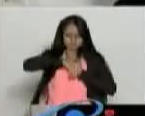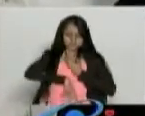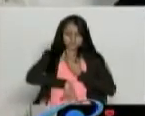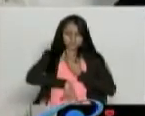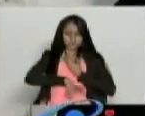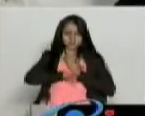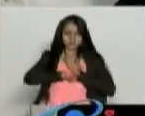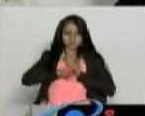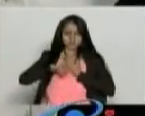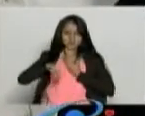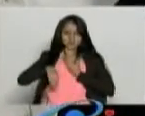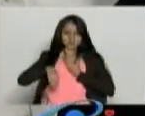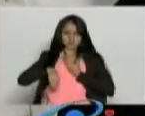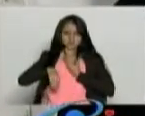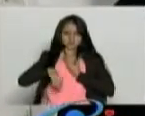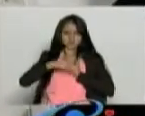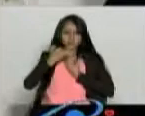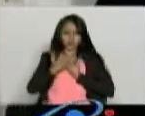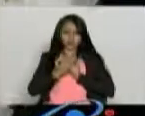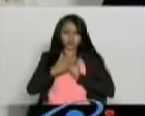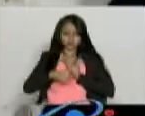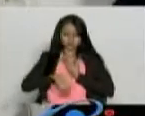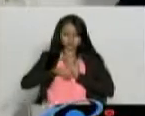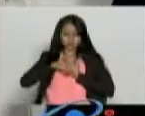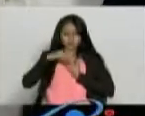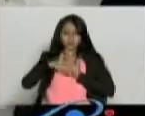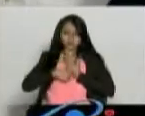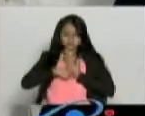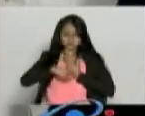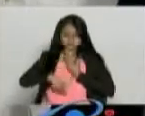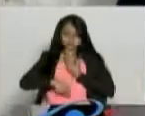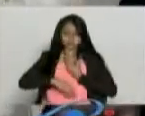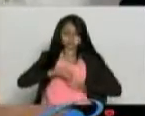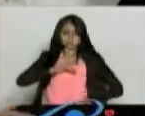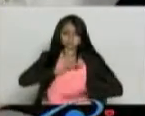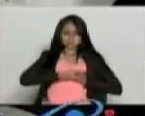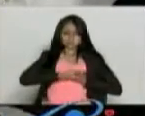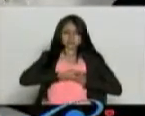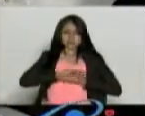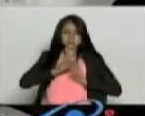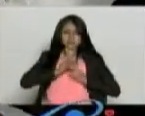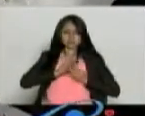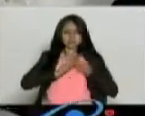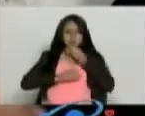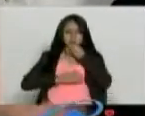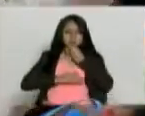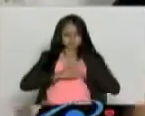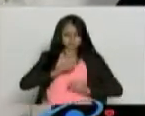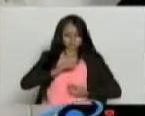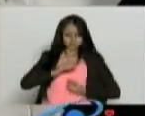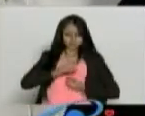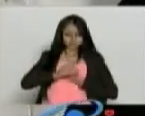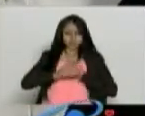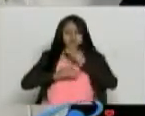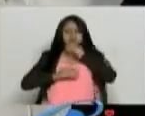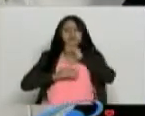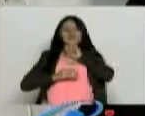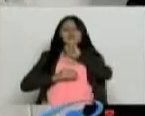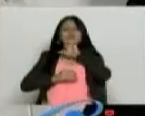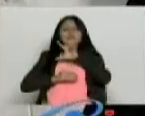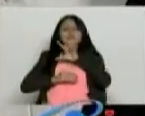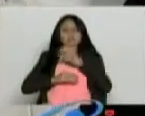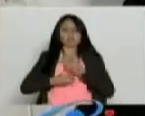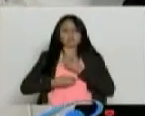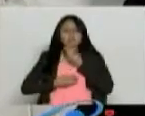me devuelvo. Y si me devuelvo porque no soy capaz de bajar eso porque estoy estreñido. ¿Qué dice ella? Está estreñida, pues